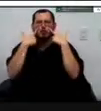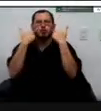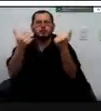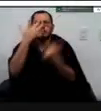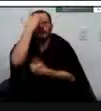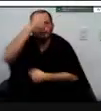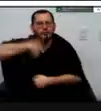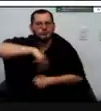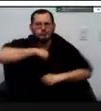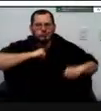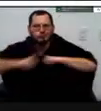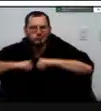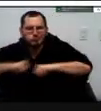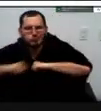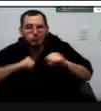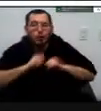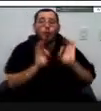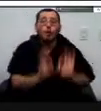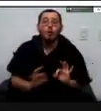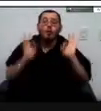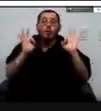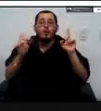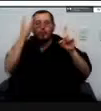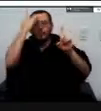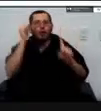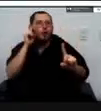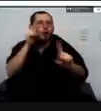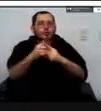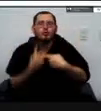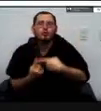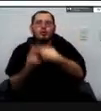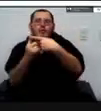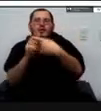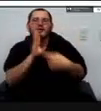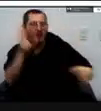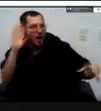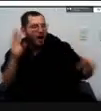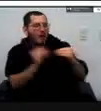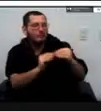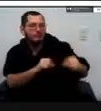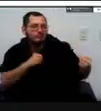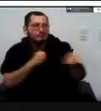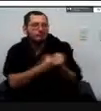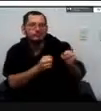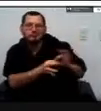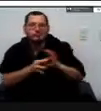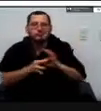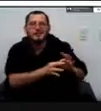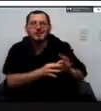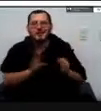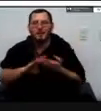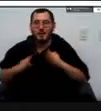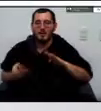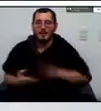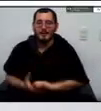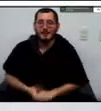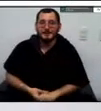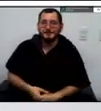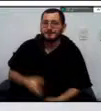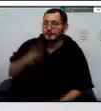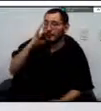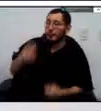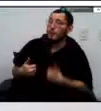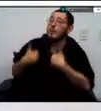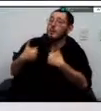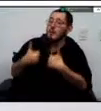eficazmente y en pro y hombro a hombro con la comunidad esa es nuestra experiencia muy bien arquitecto